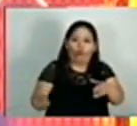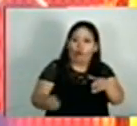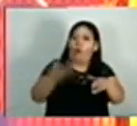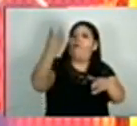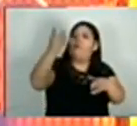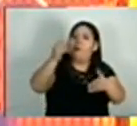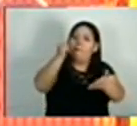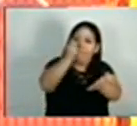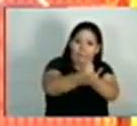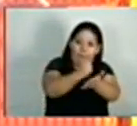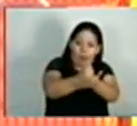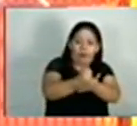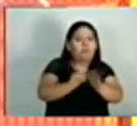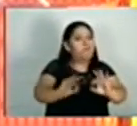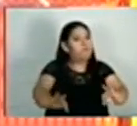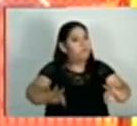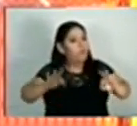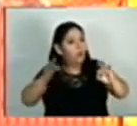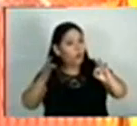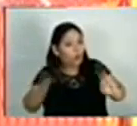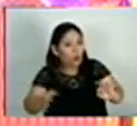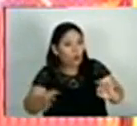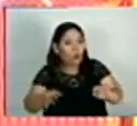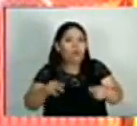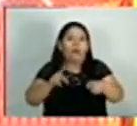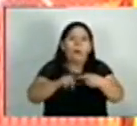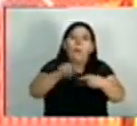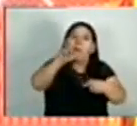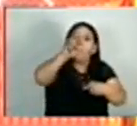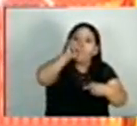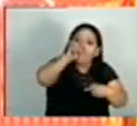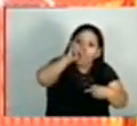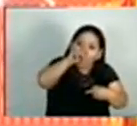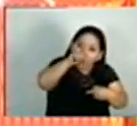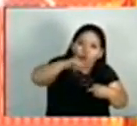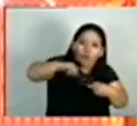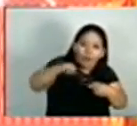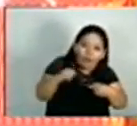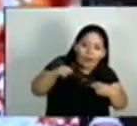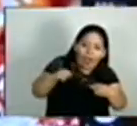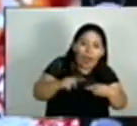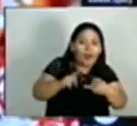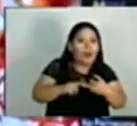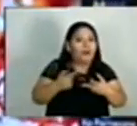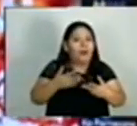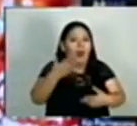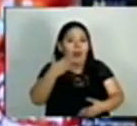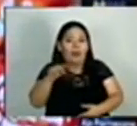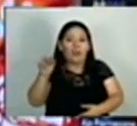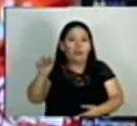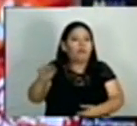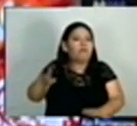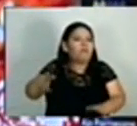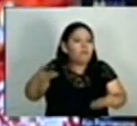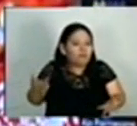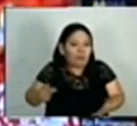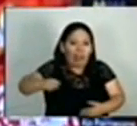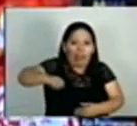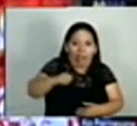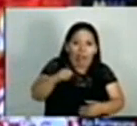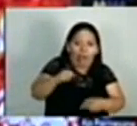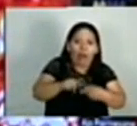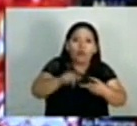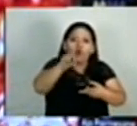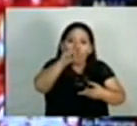divertida. Las mejores alitas, las alitas más hot han llegado a Cibar. Estas alitas contarán con seis